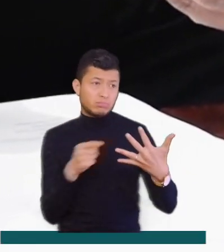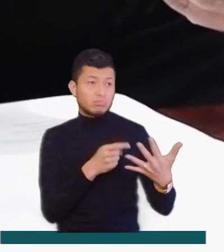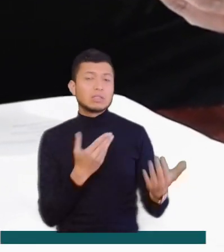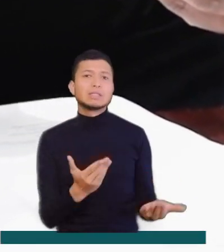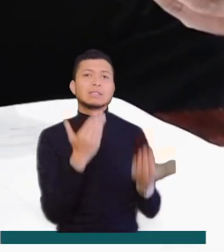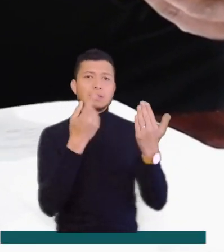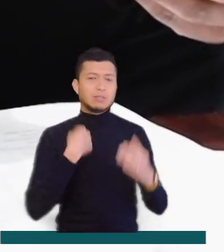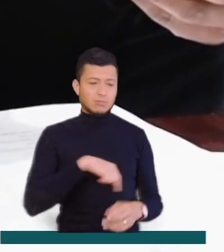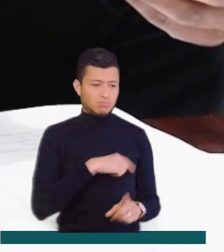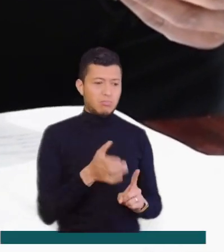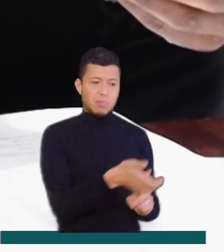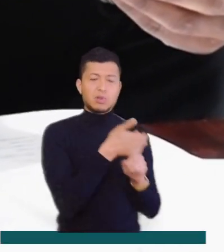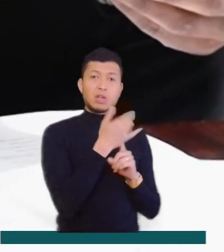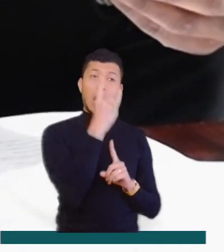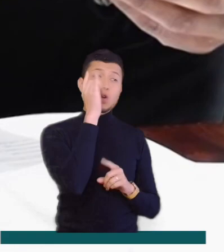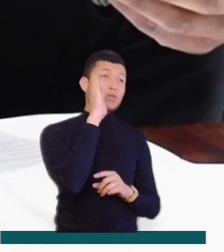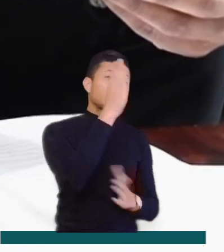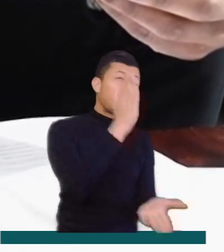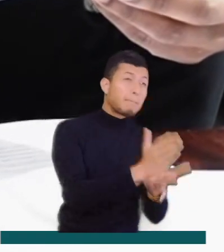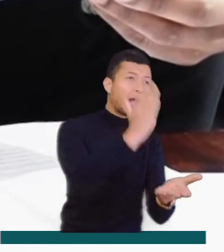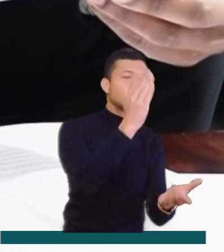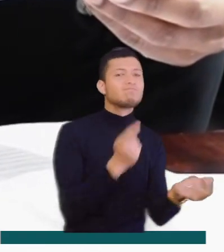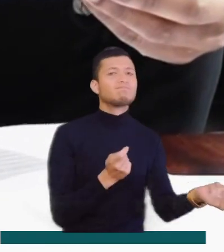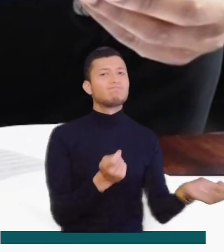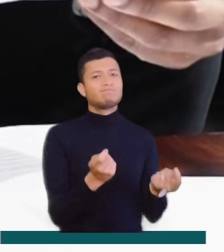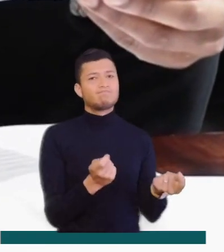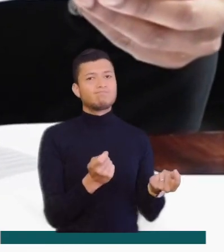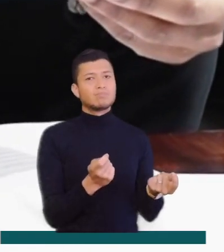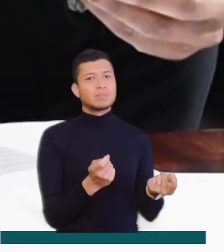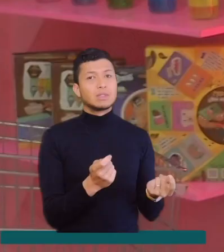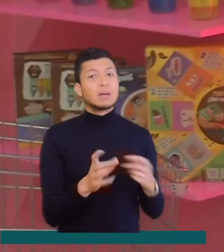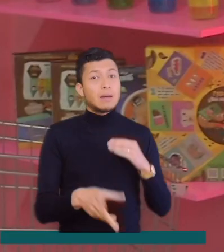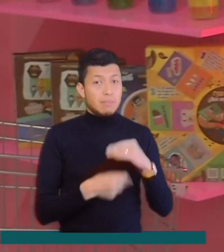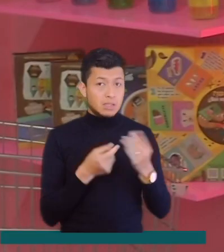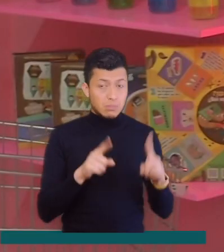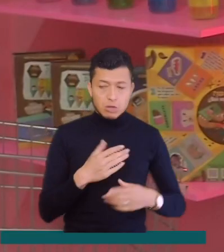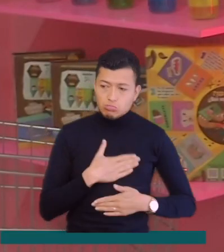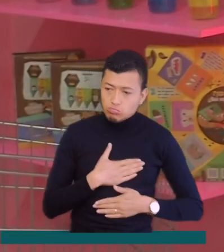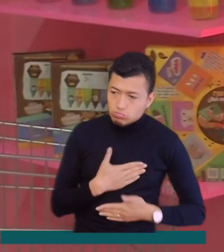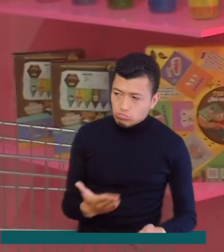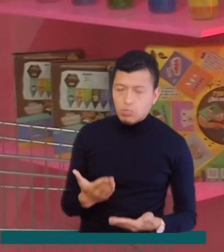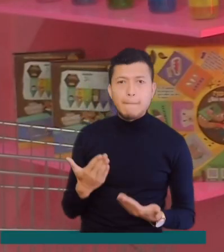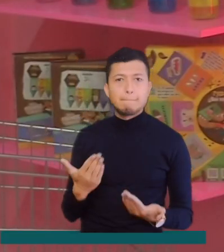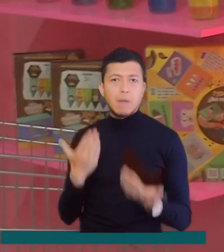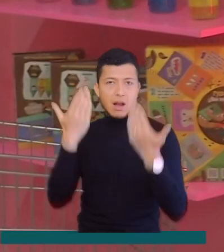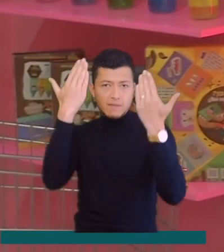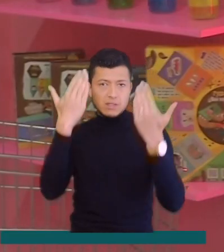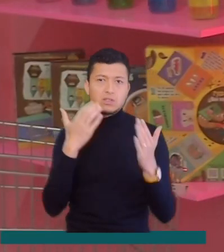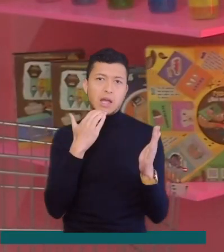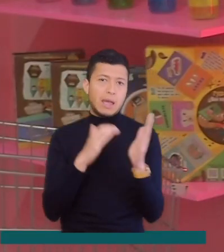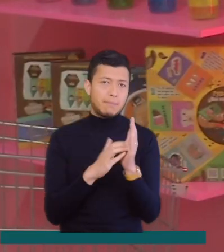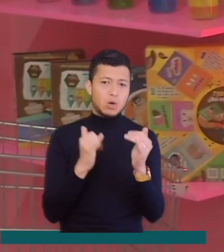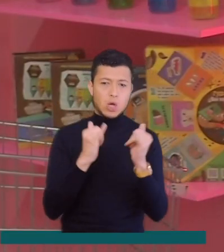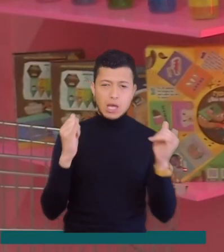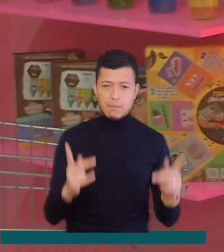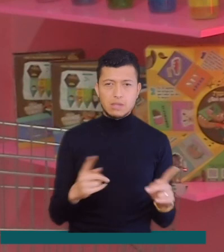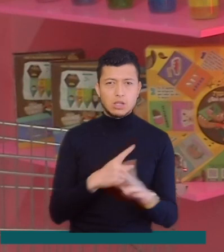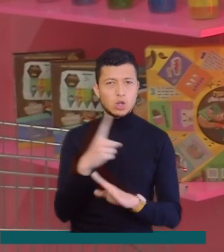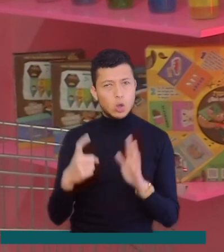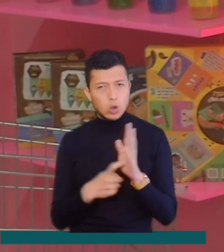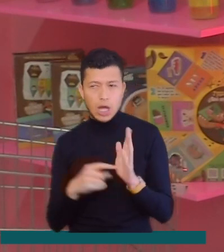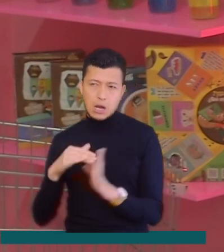y de esta manera podemos protegernos ante cualquier eventualidad. Asimismo, también ofrecen beneficios complementarios, tales como incapacidades